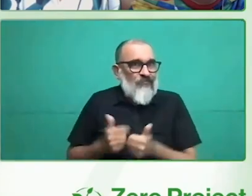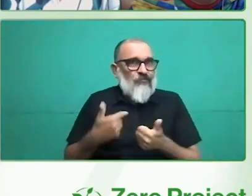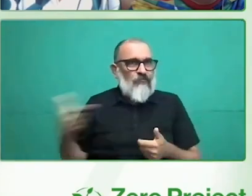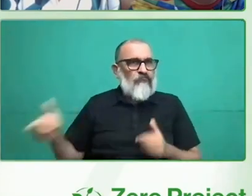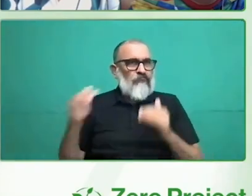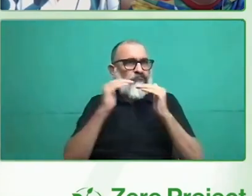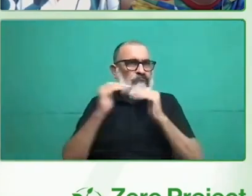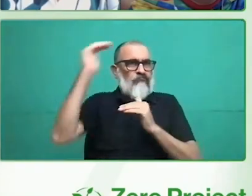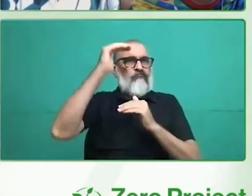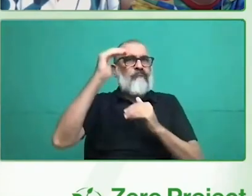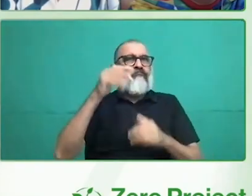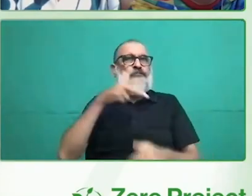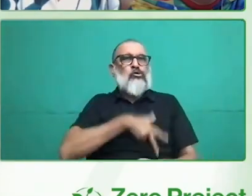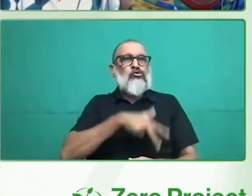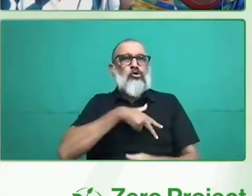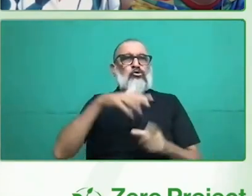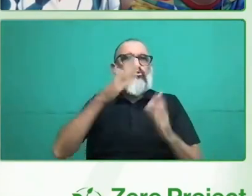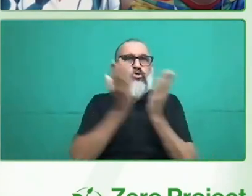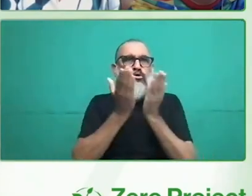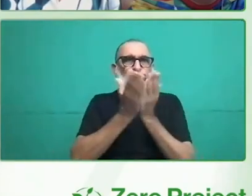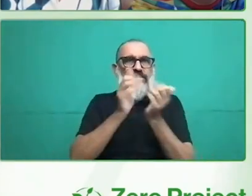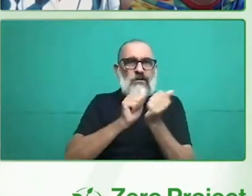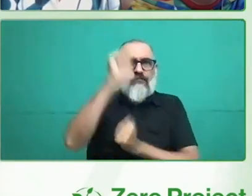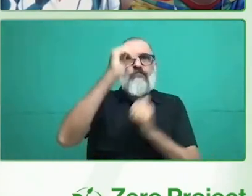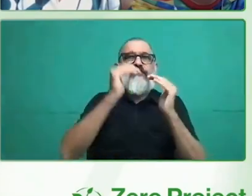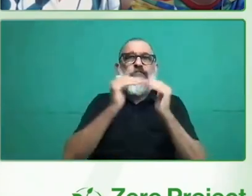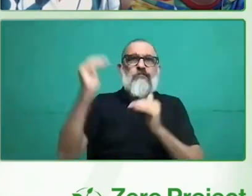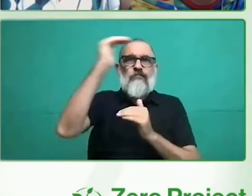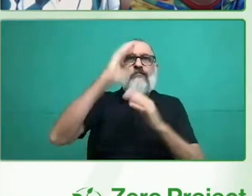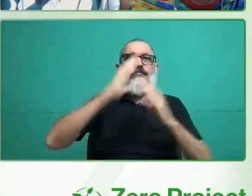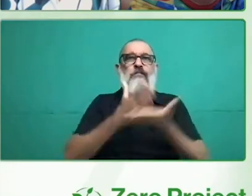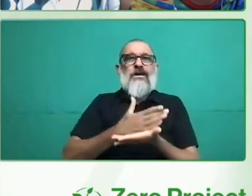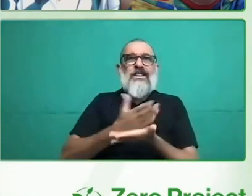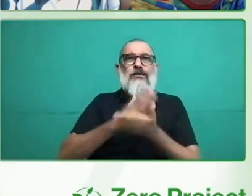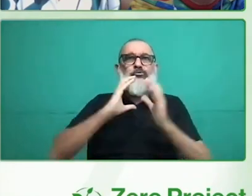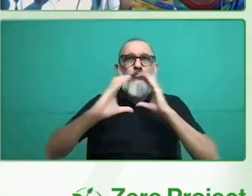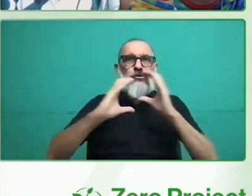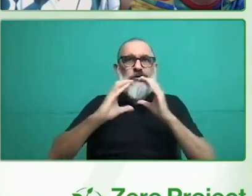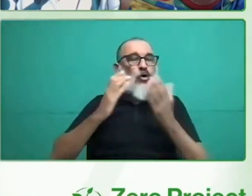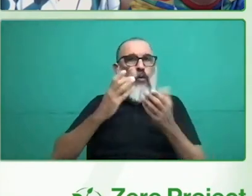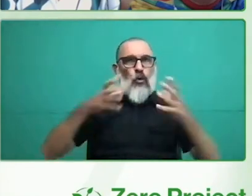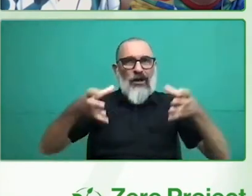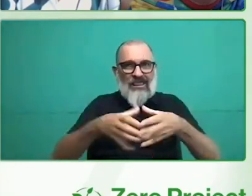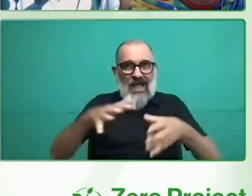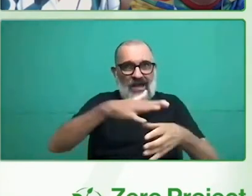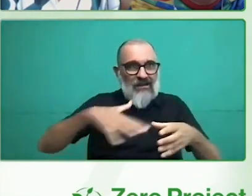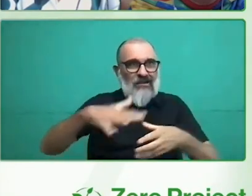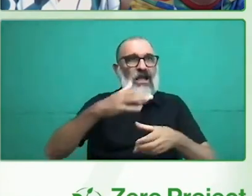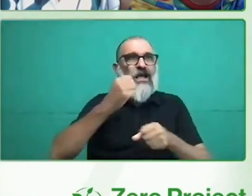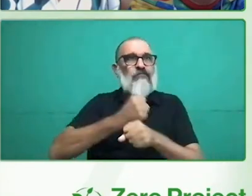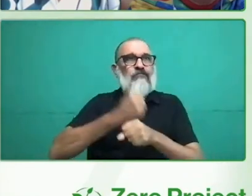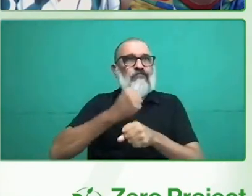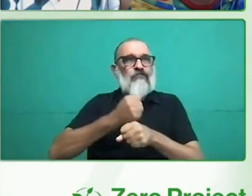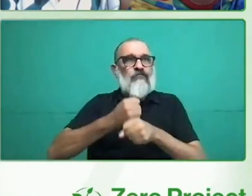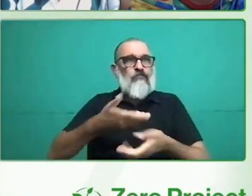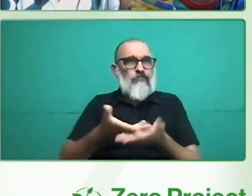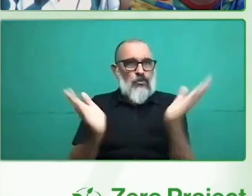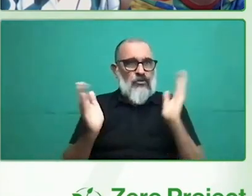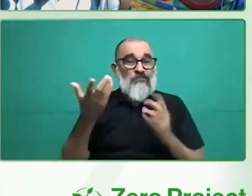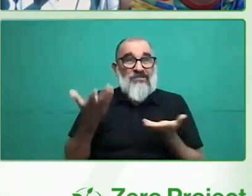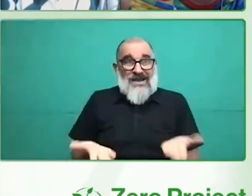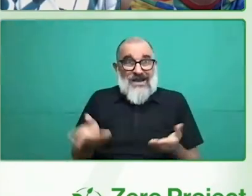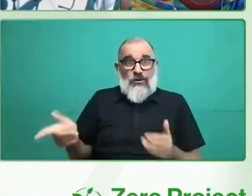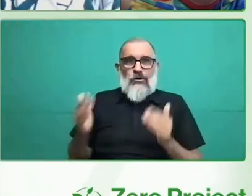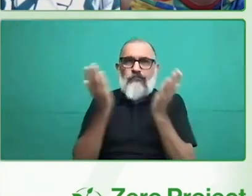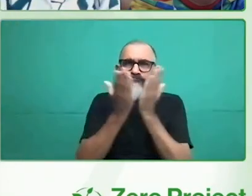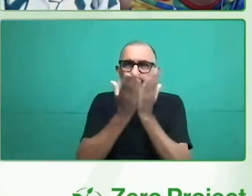en la Universidad de Barcelona, en el programa de Educación y Sociedad de la Facultad de Pedagogía. Por otra